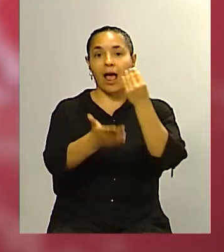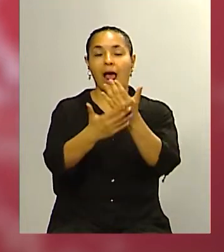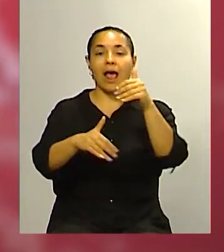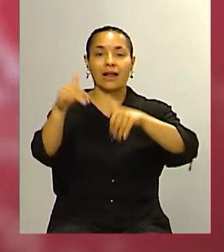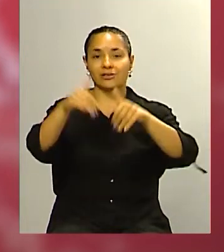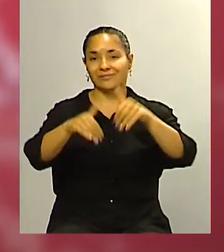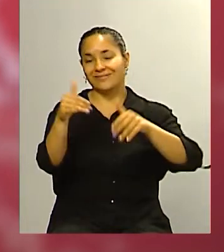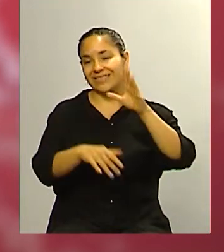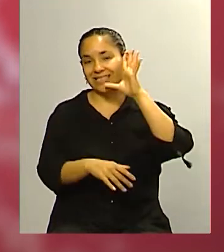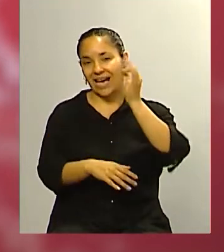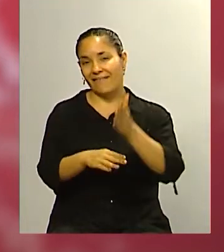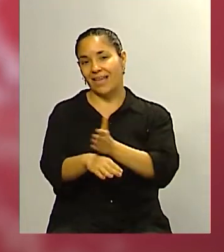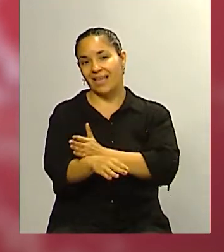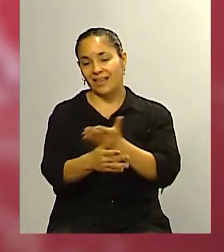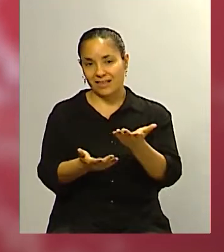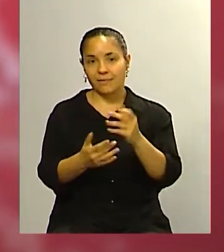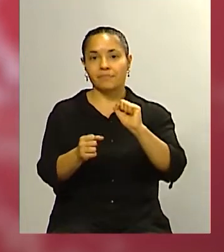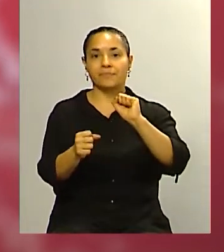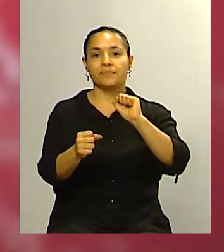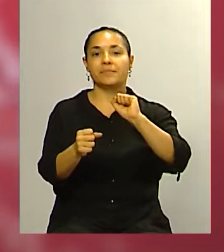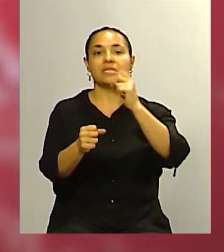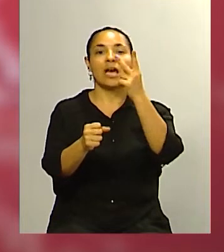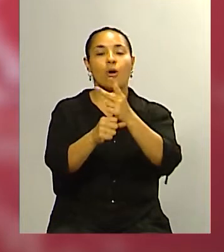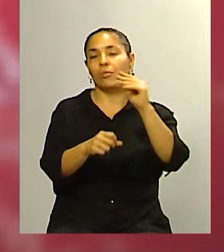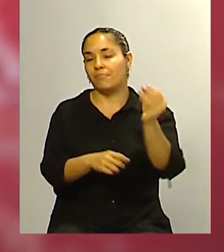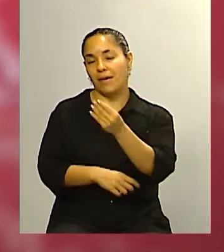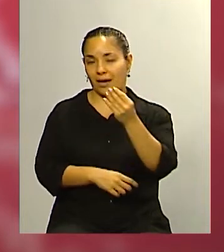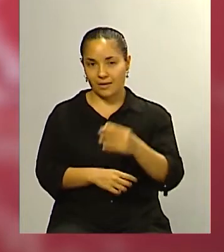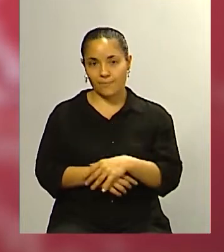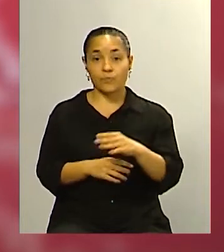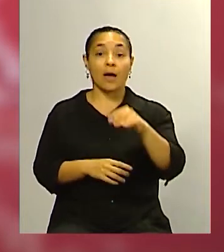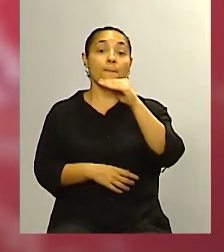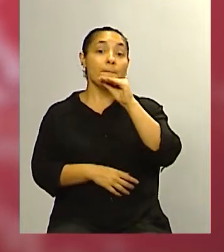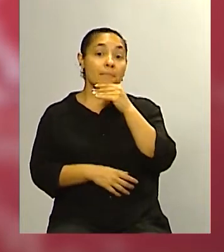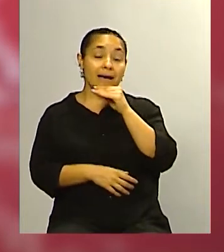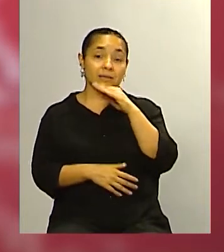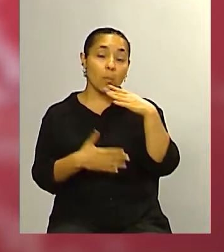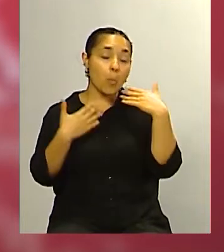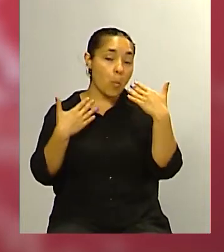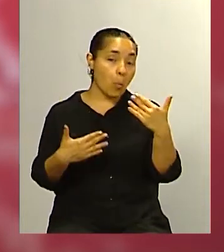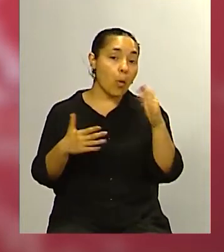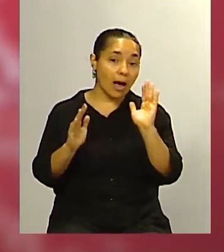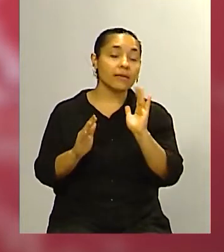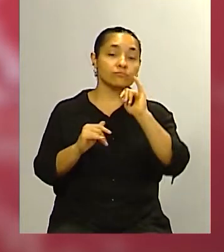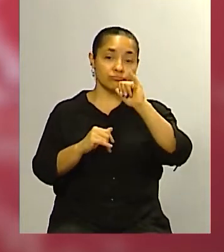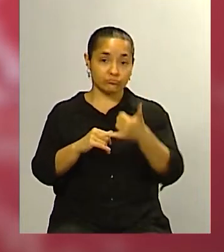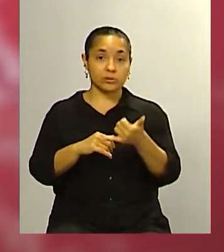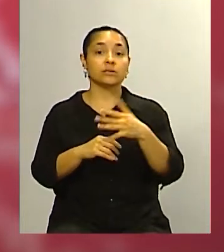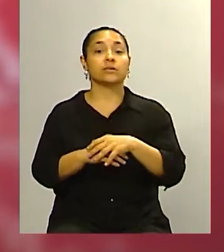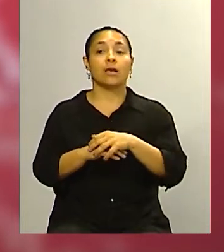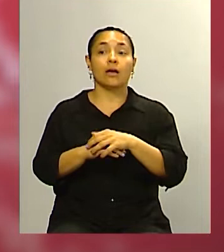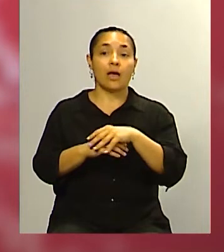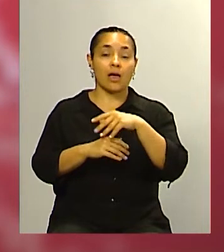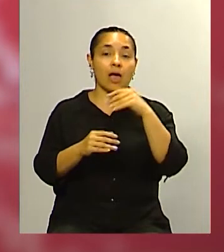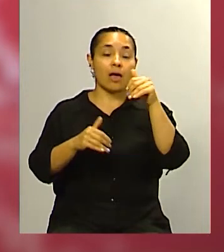sabiendo de antemano que en la segunda vuelta la pierde y Massa creo que puede llegar a tener chances concretas de hacer una